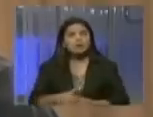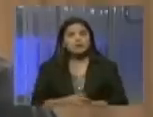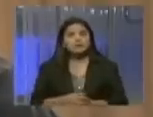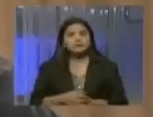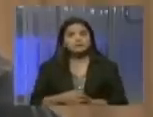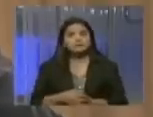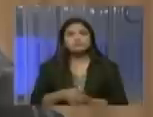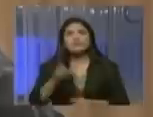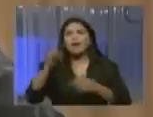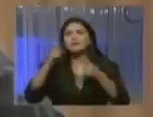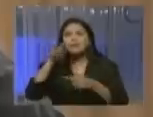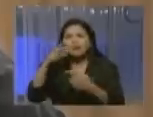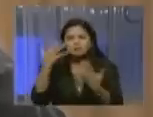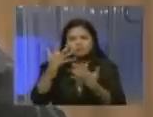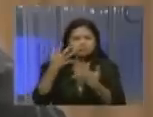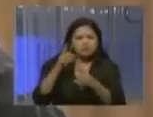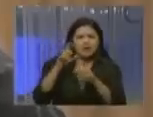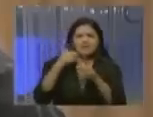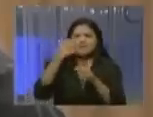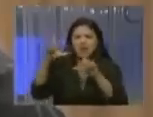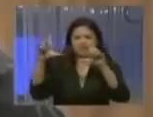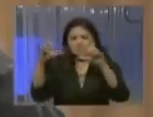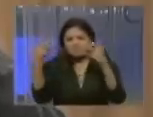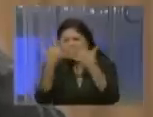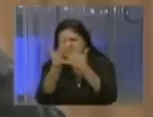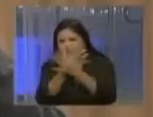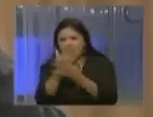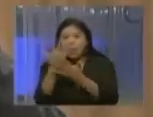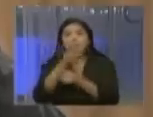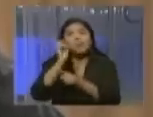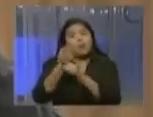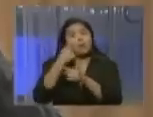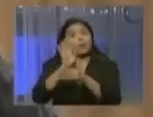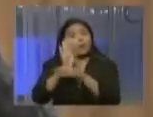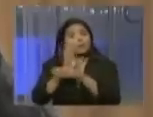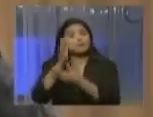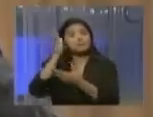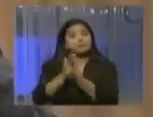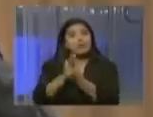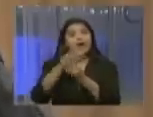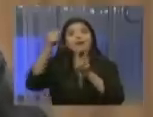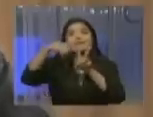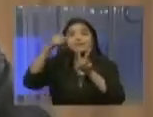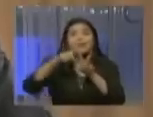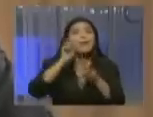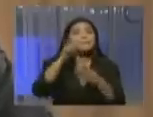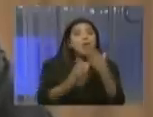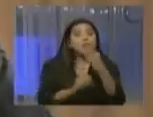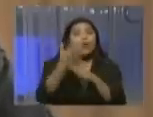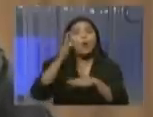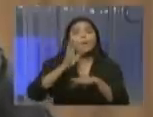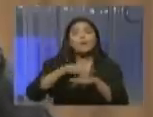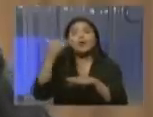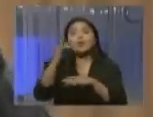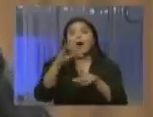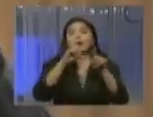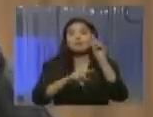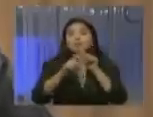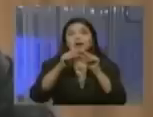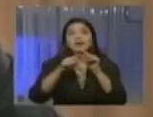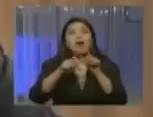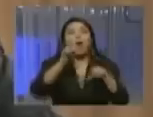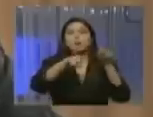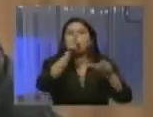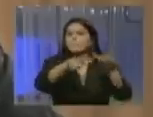a veces se vende muy mala calidad, porque hay que resguardar muy bien el archivo de BTV, el archivo de Miraflores, porque lo que está en las redes está siendo dañado,